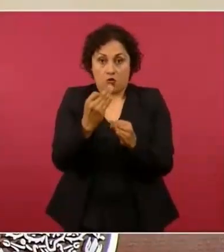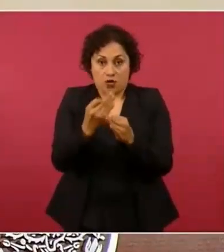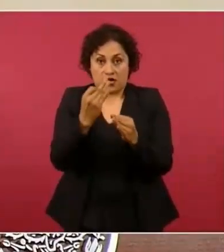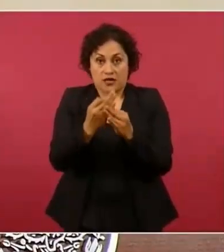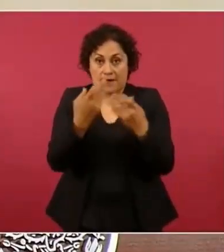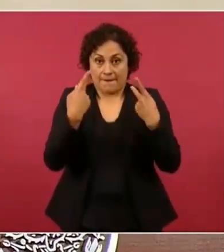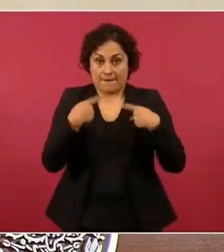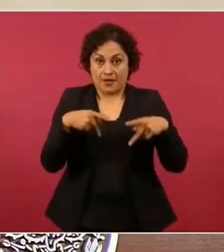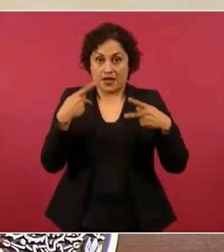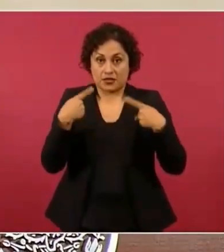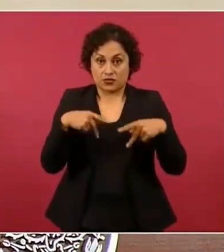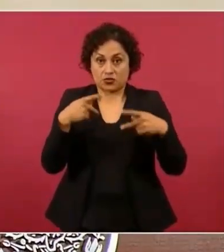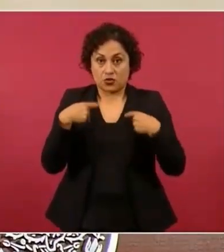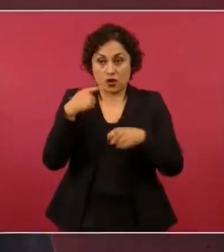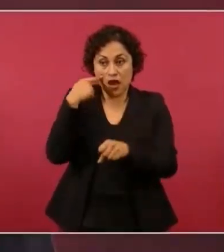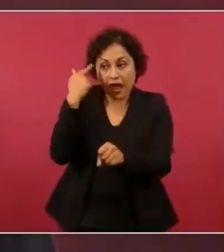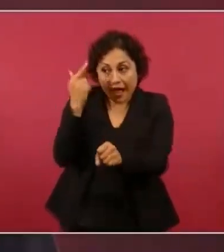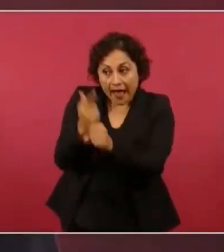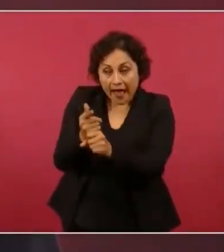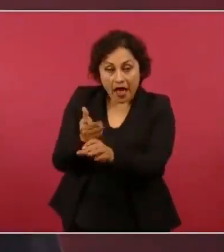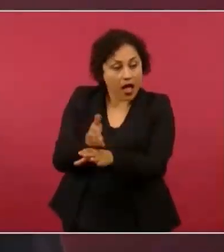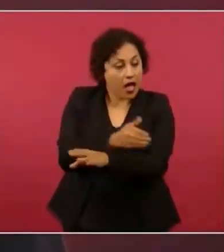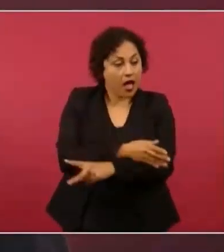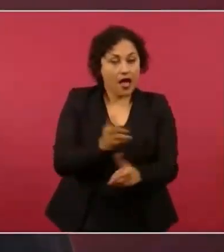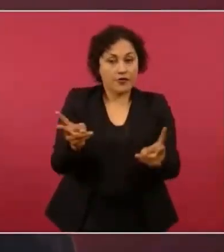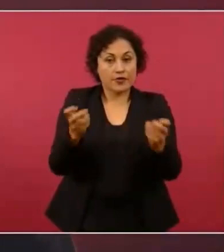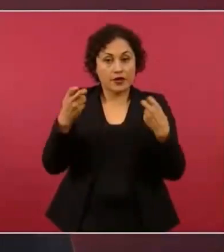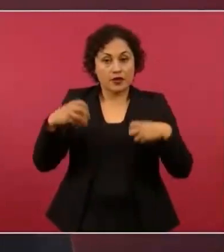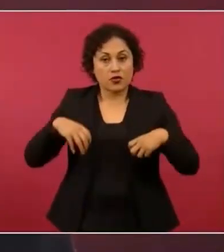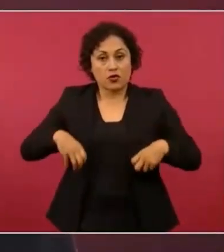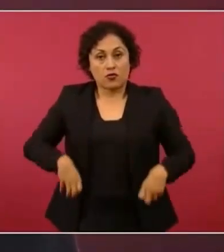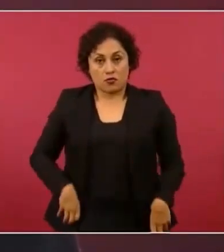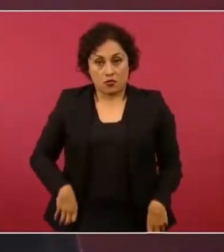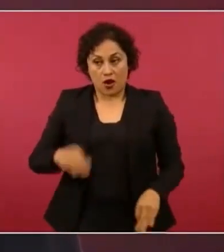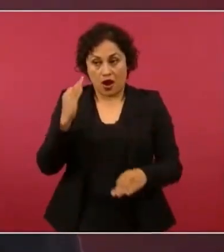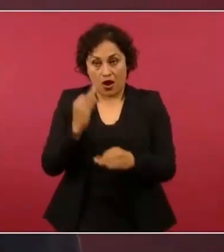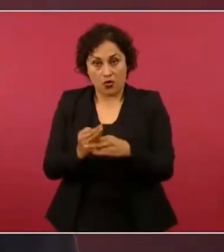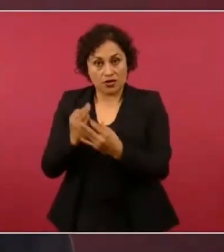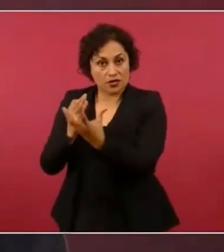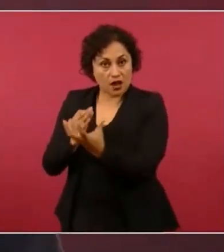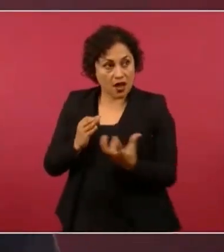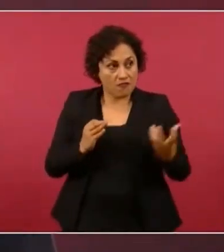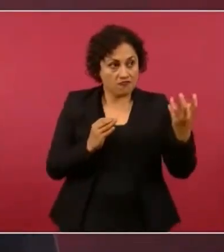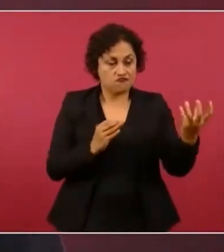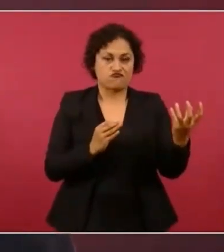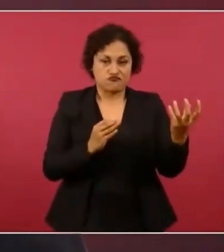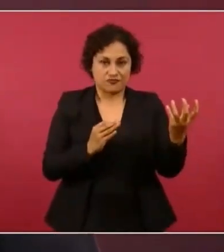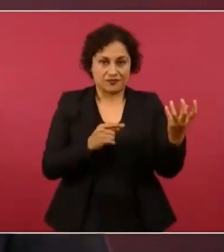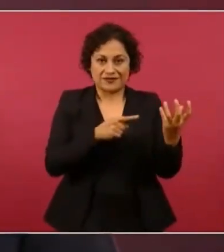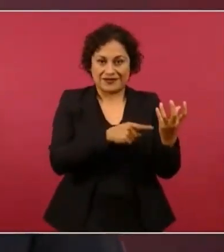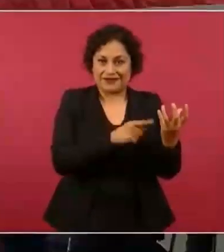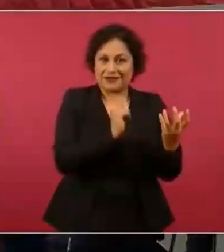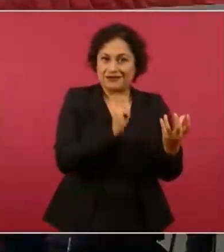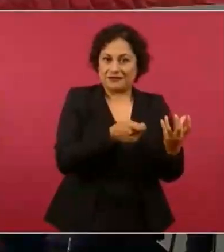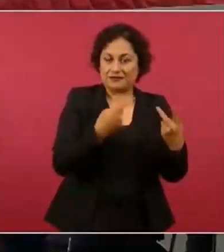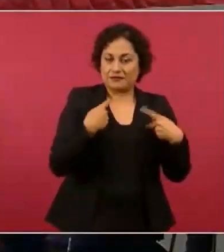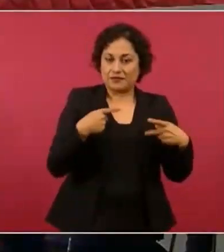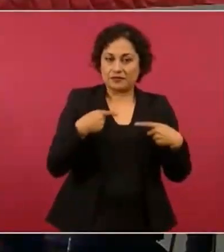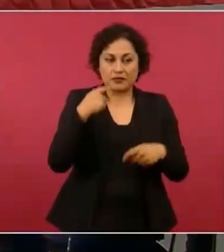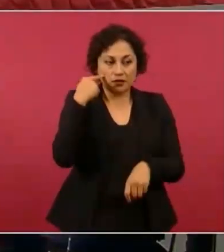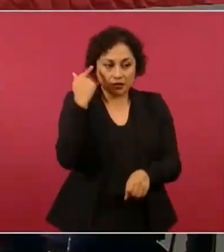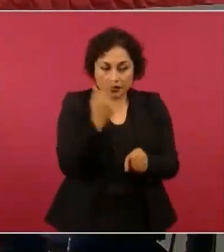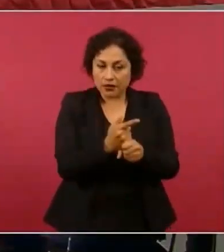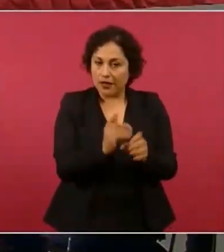procedimientos jurídicos de distinto tipo y que se conoce que realizan